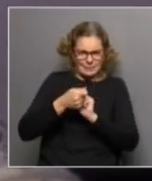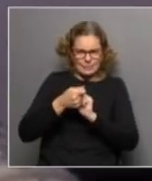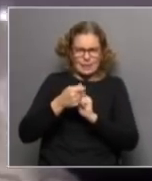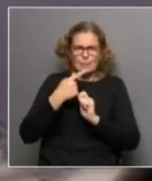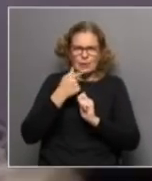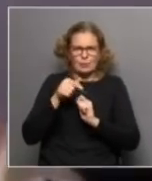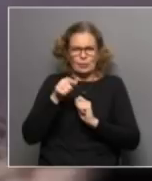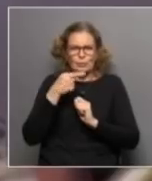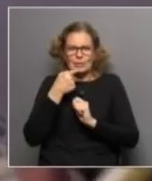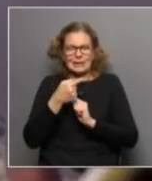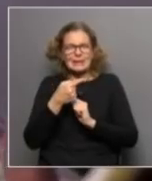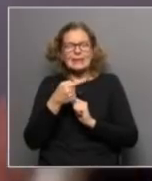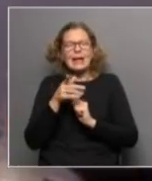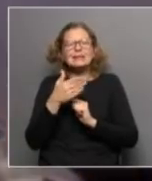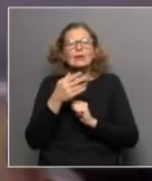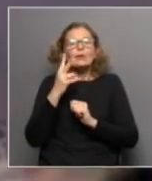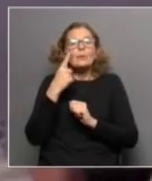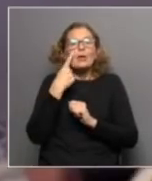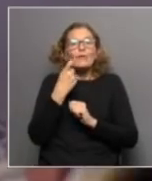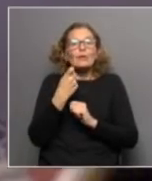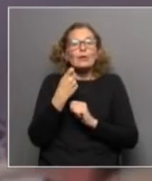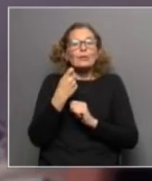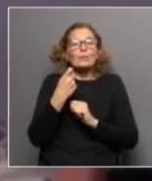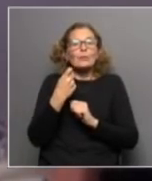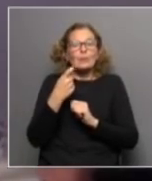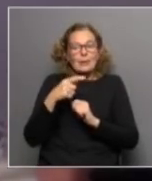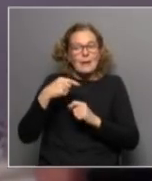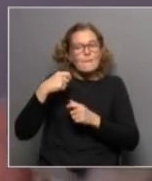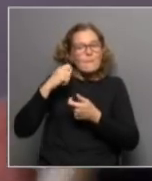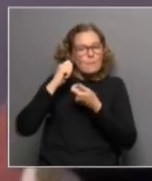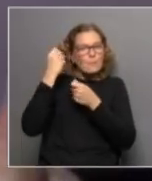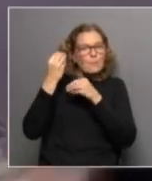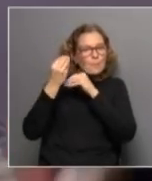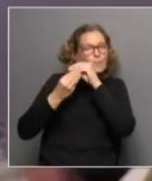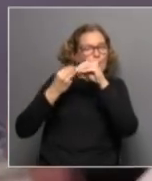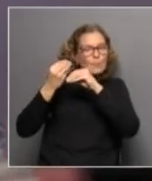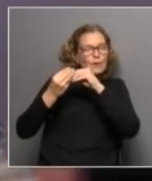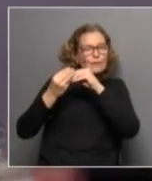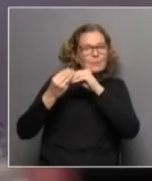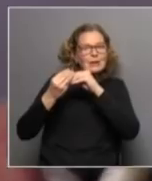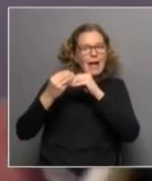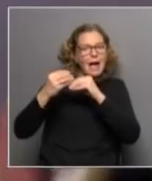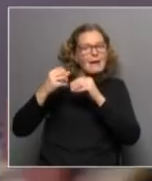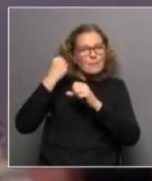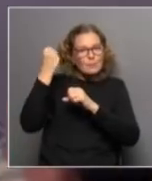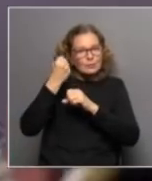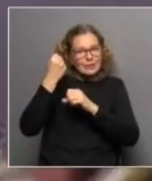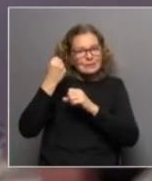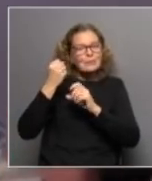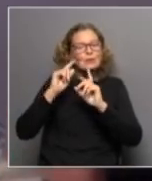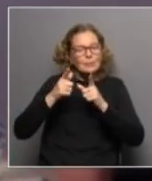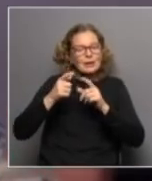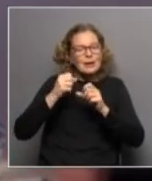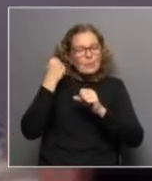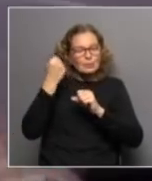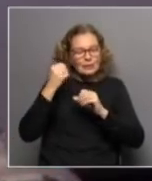tú hacías referencia lo que se vio es que la genética es importante pero que mucho más importante es el ambiente en el que